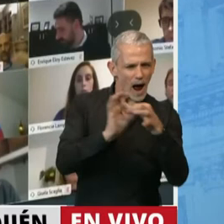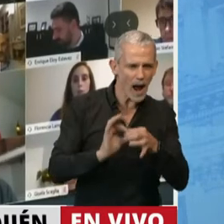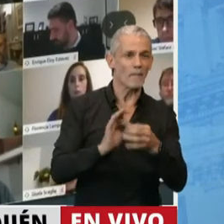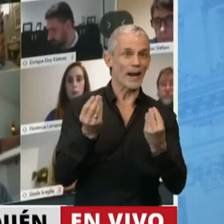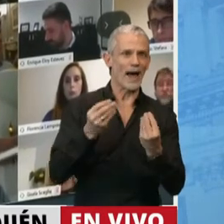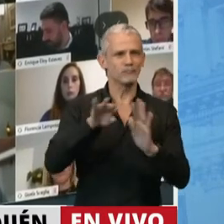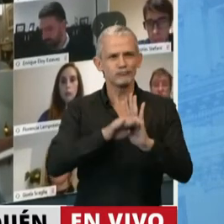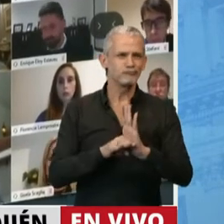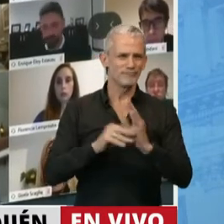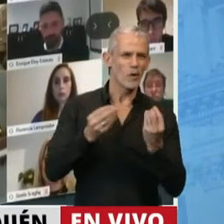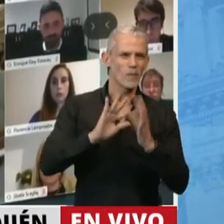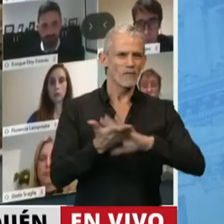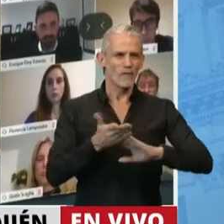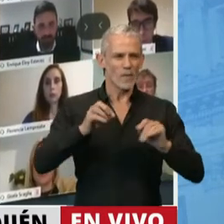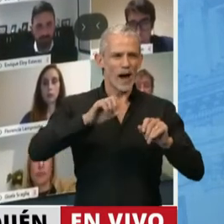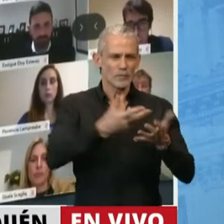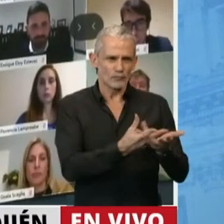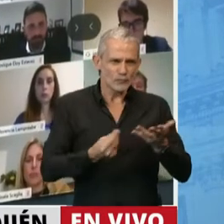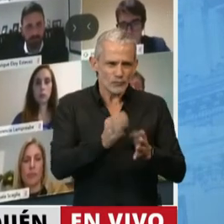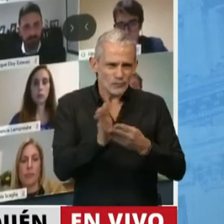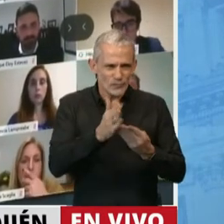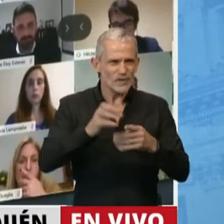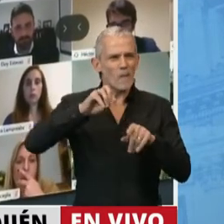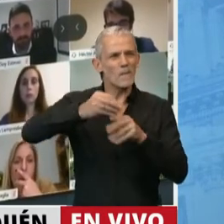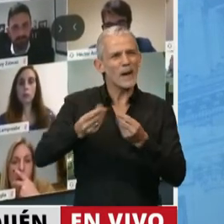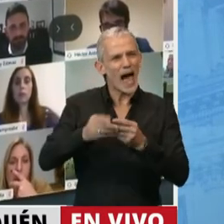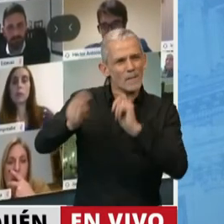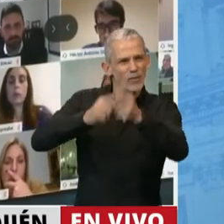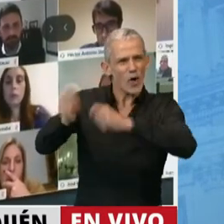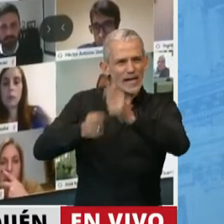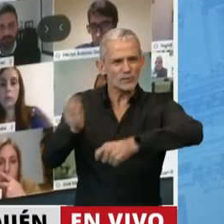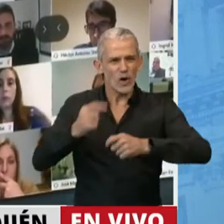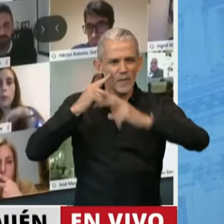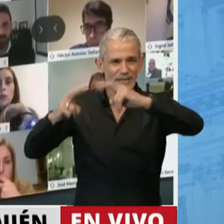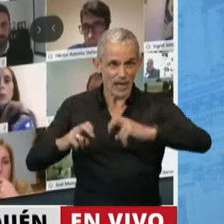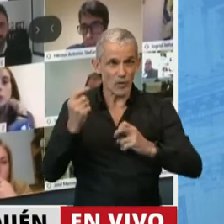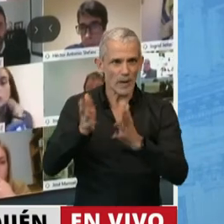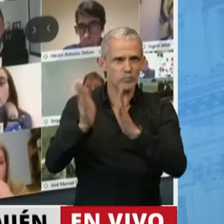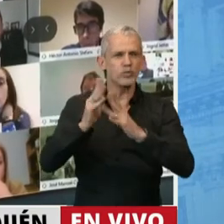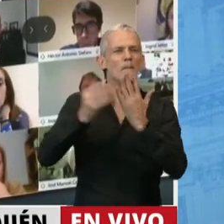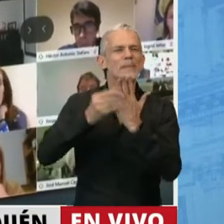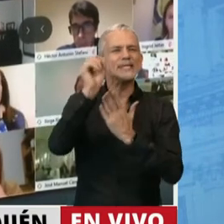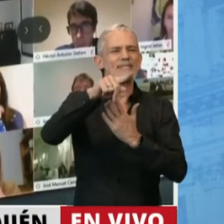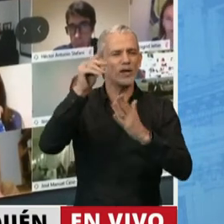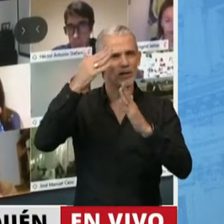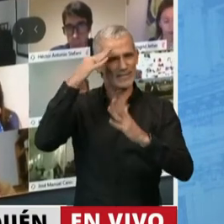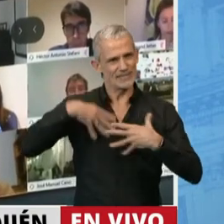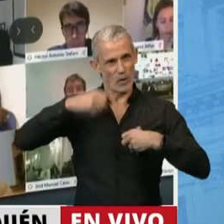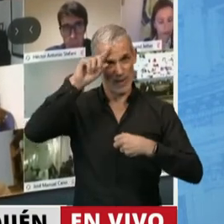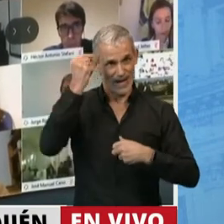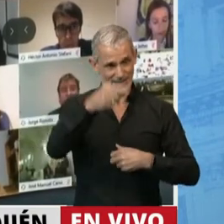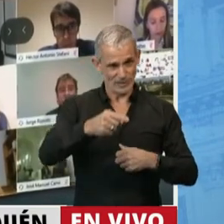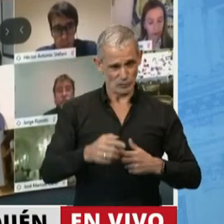regular el uso de plasma de pacientes recuperados de coronavirus con fines terapéuticos del Ministerio de Salud de la Nación.